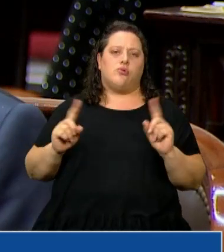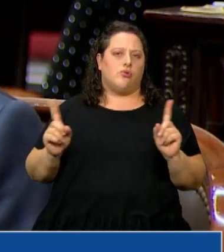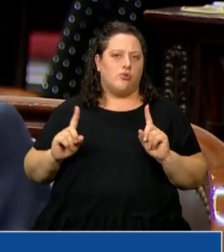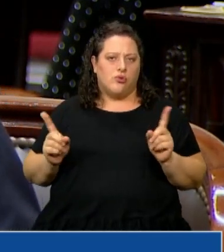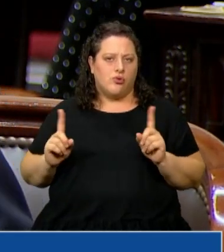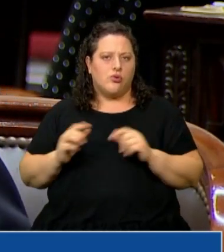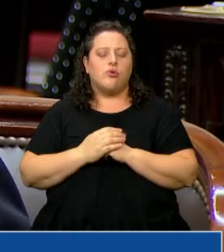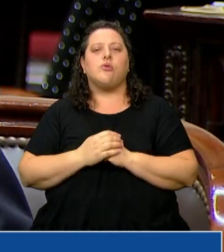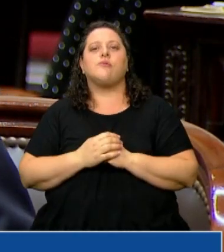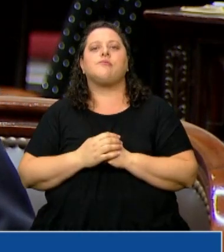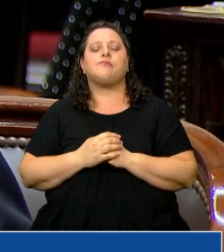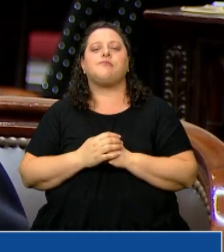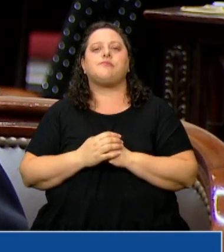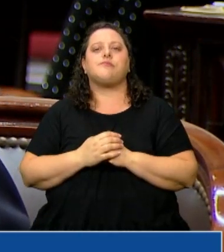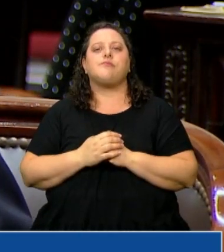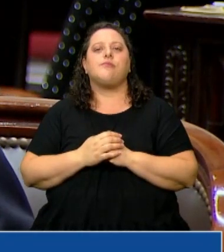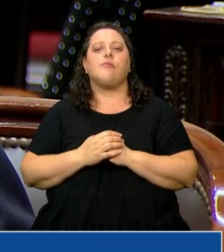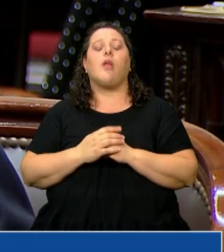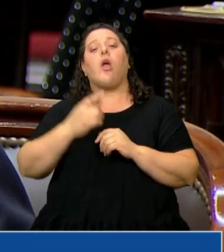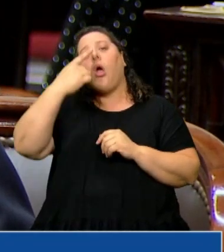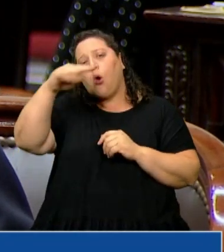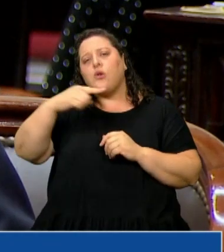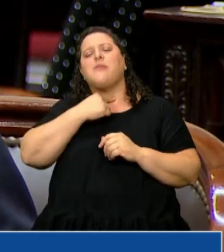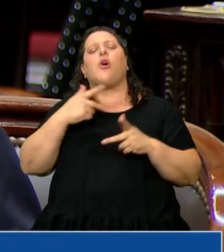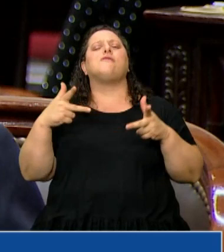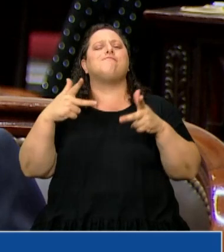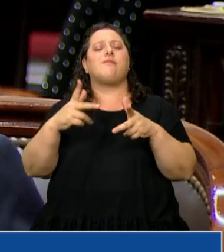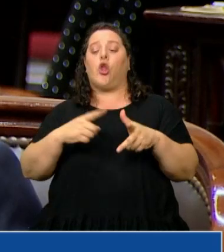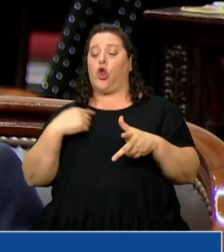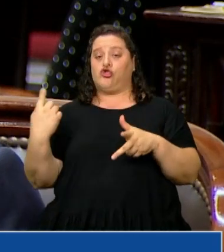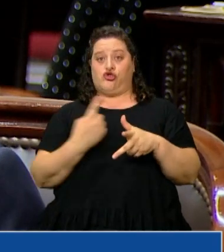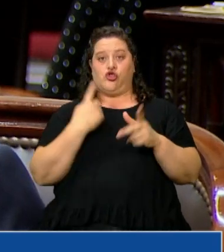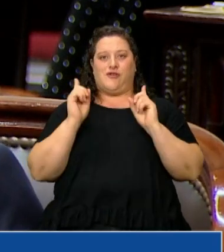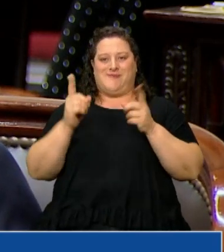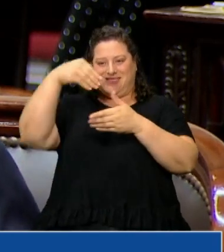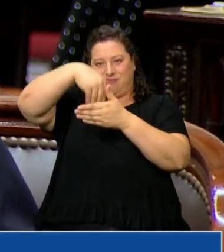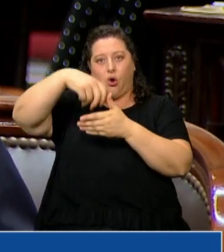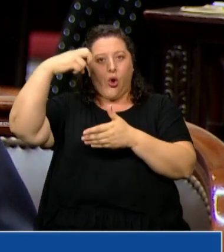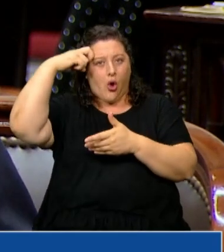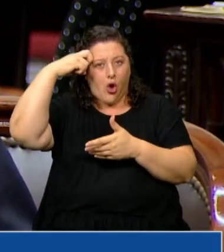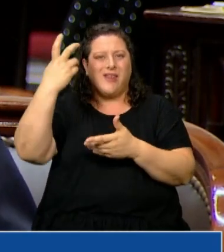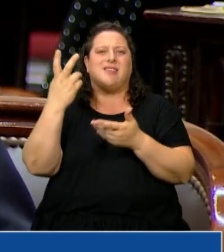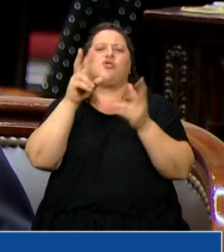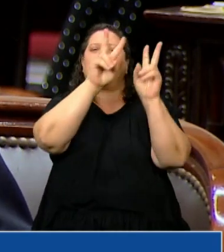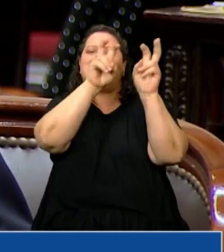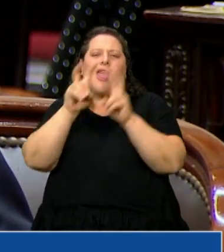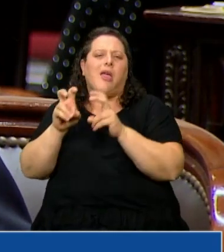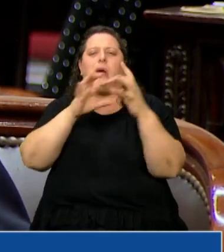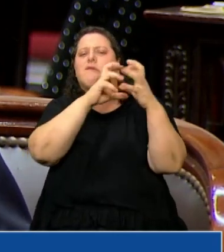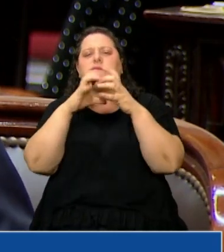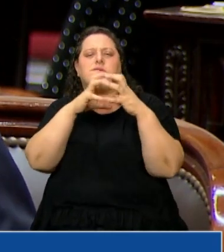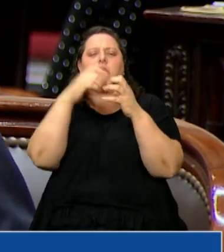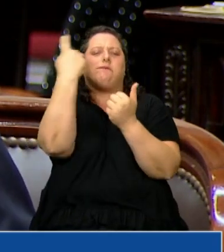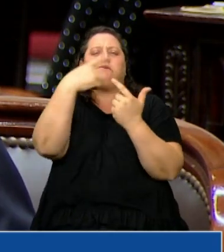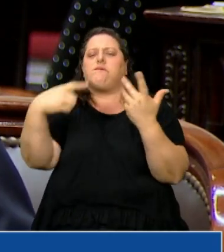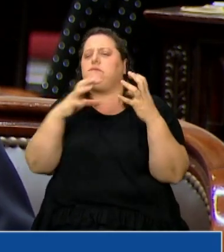que nosotros en este Congreso que tratamos y abordamos muchos temas, tenemos que